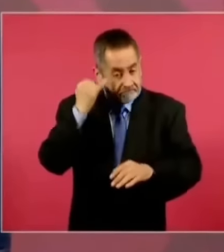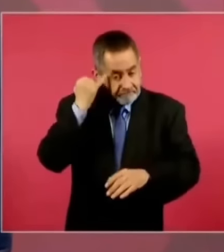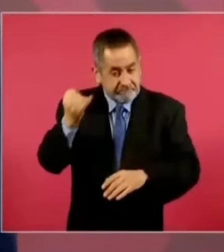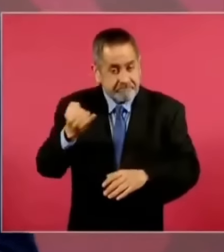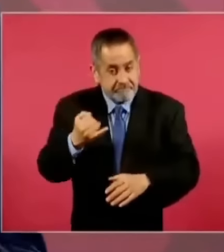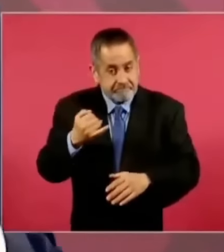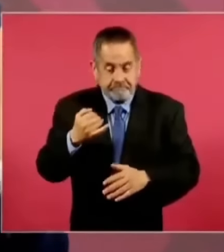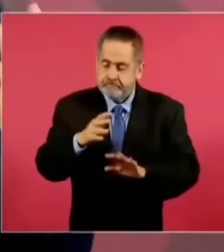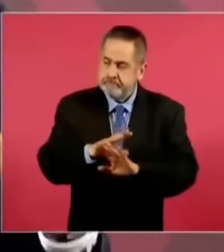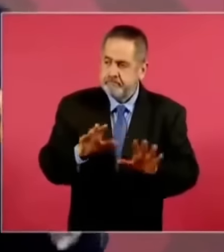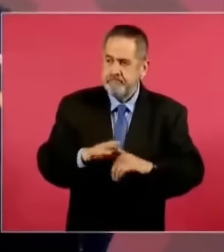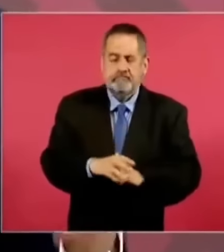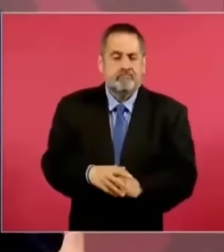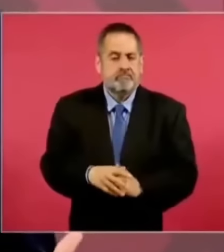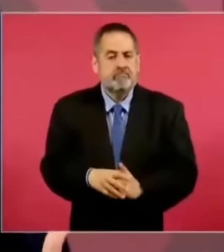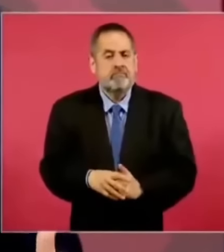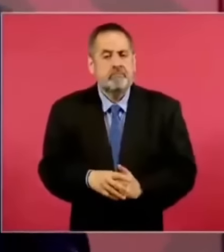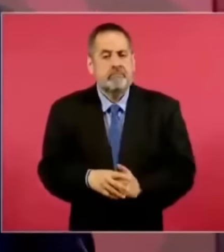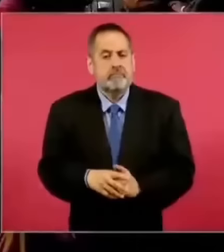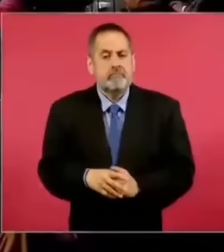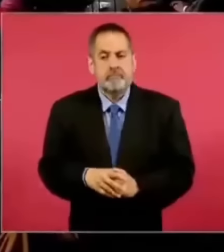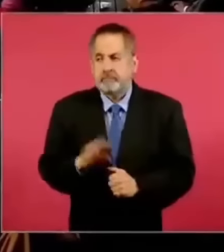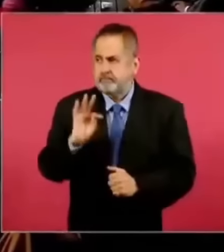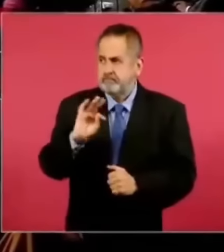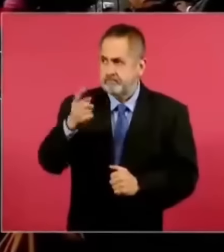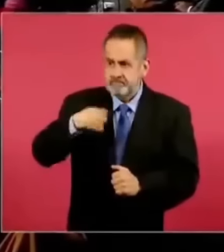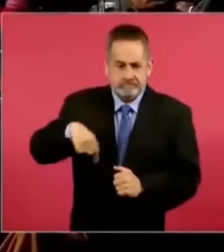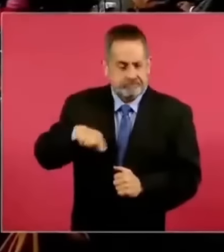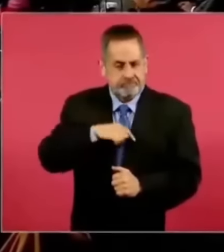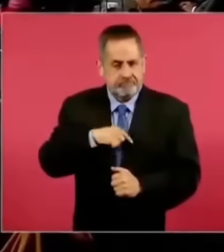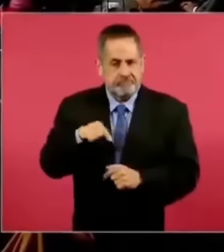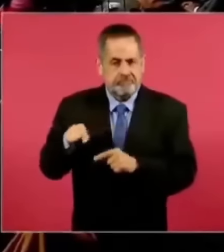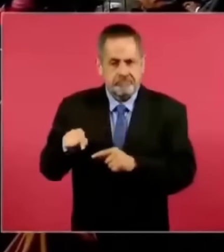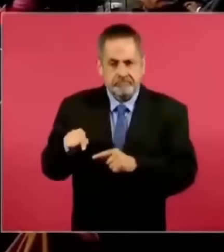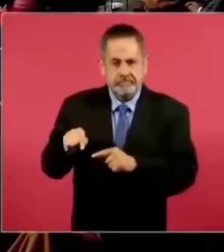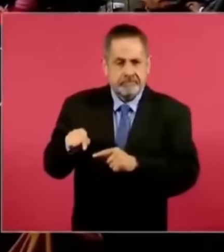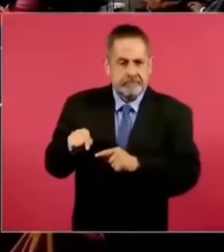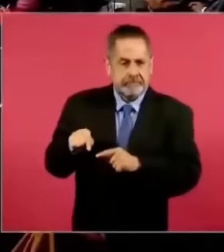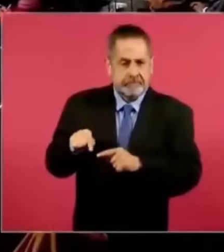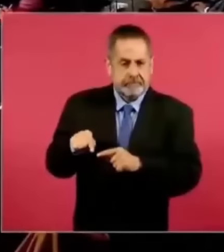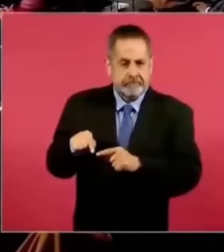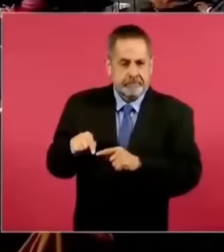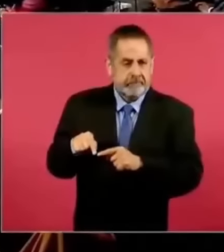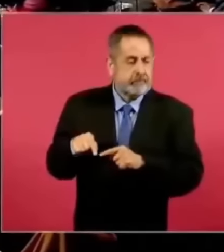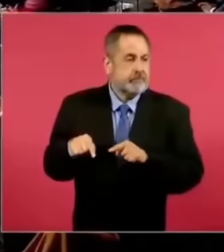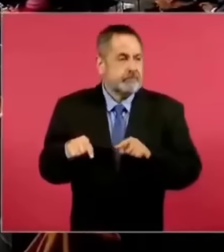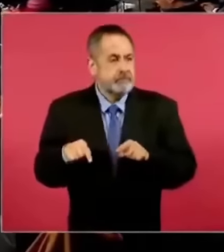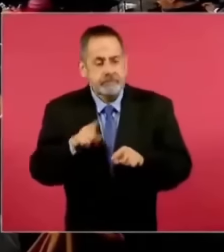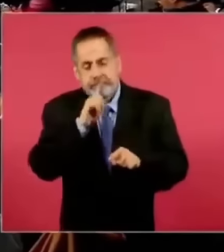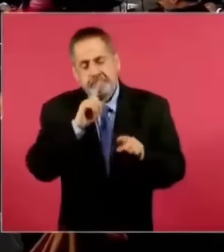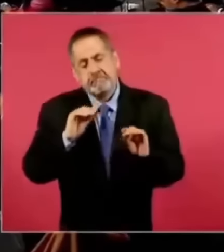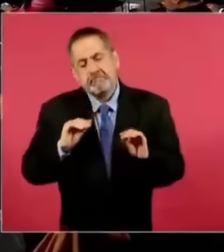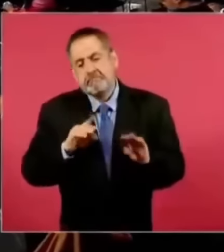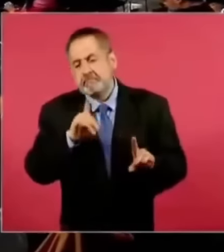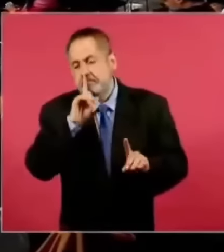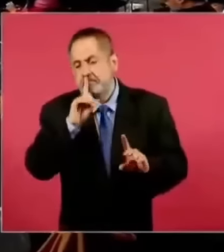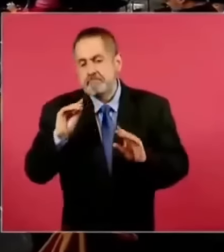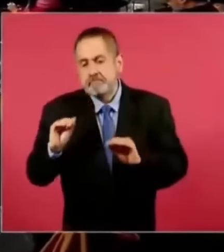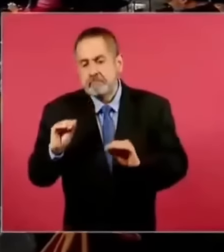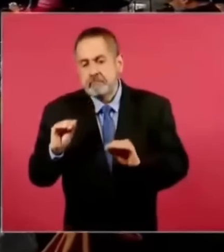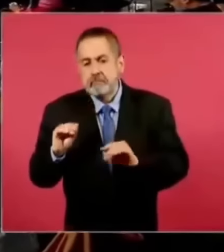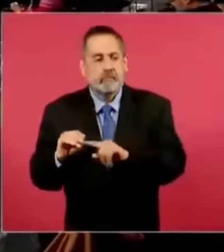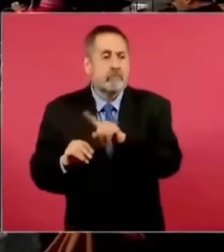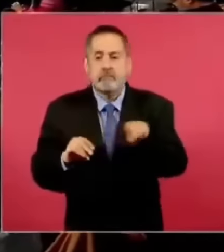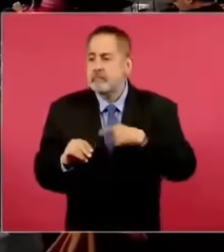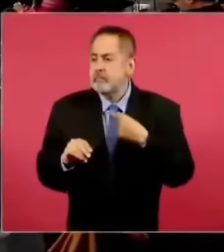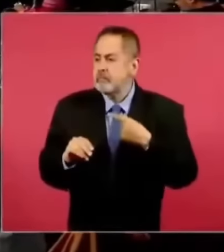Y si no se movilizaba a uno lo suficiente, los mismos